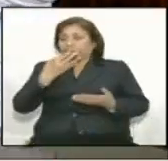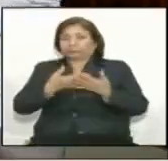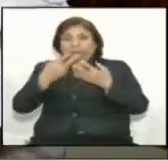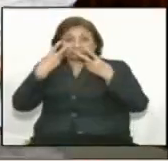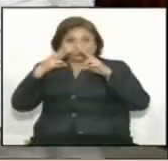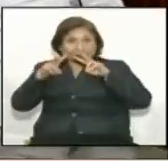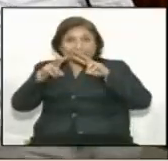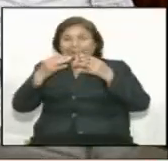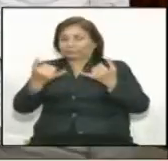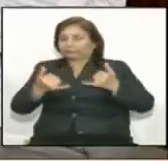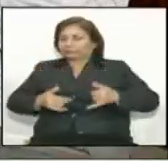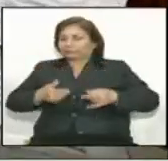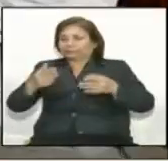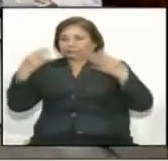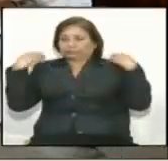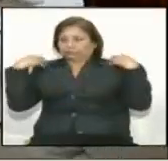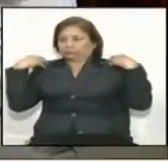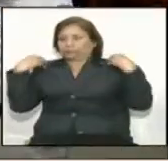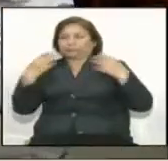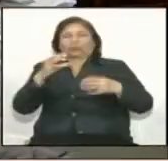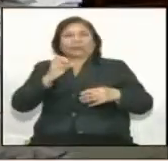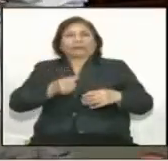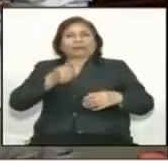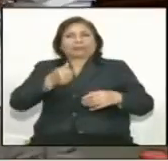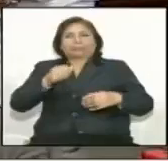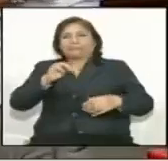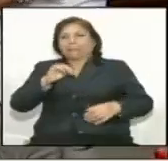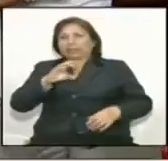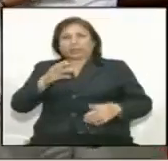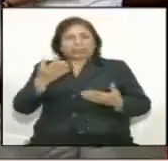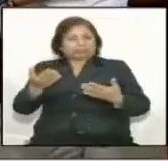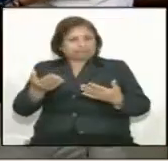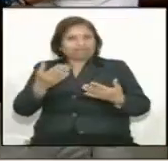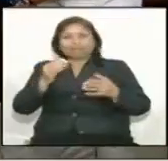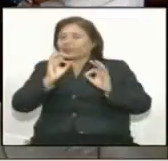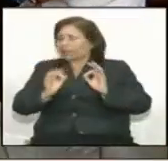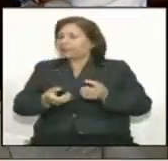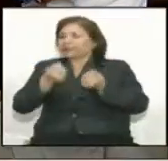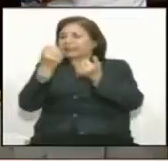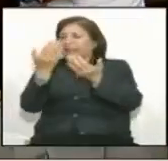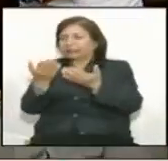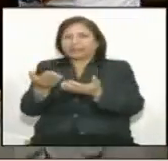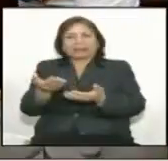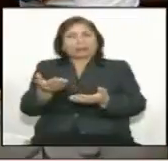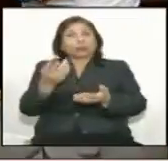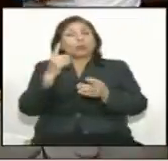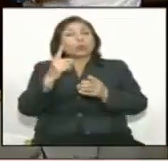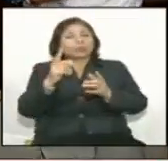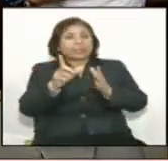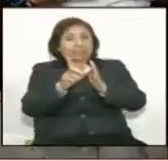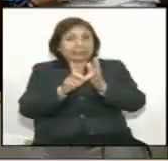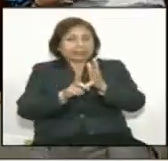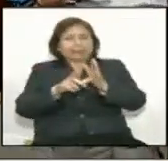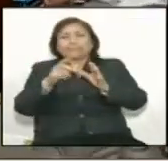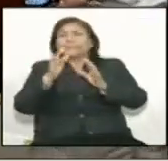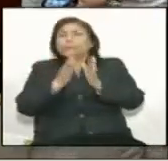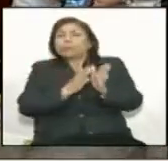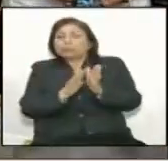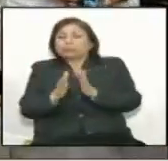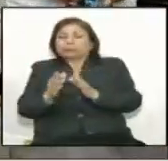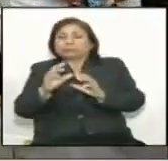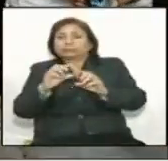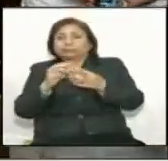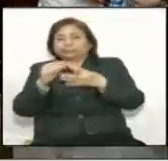mucho aprecio. Pero creo que hay que ver bien qué representa cada lista. Representan estos 105 votos que